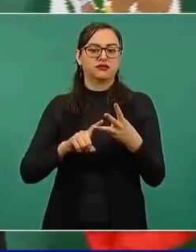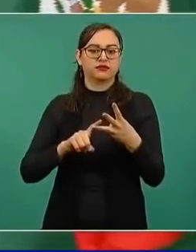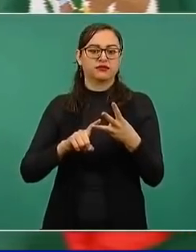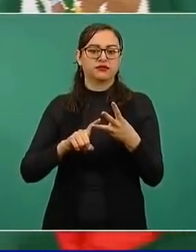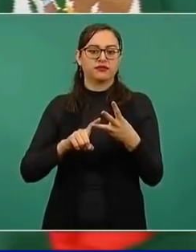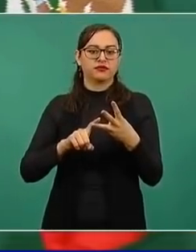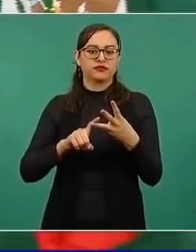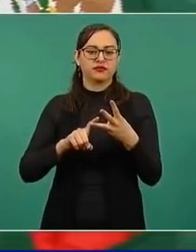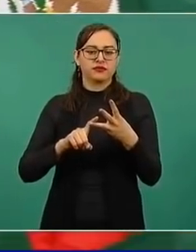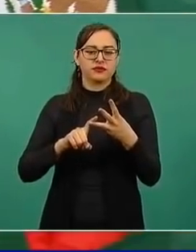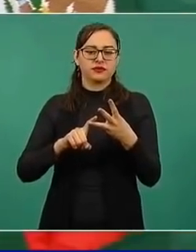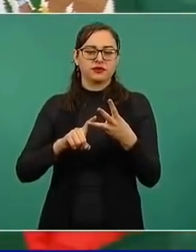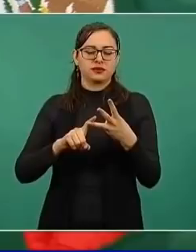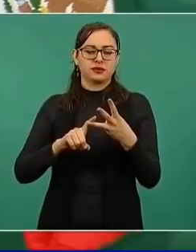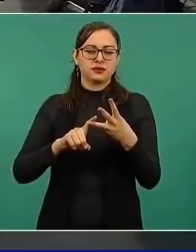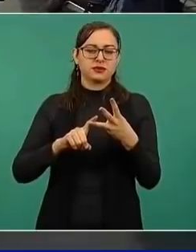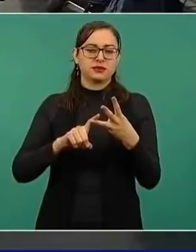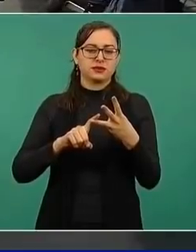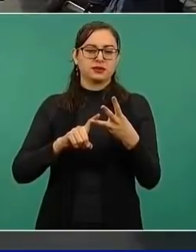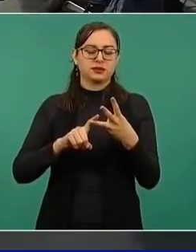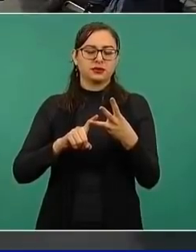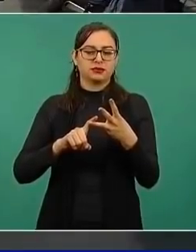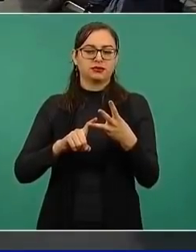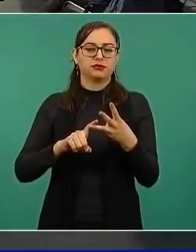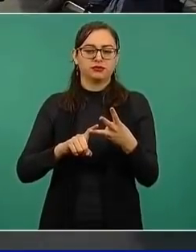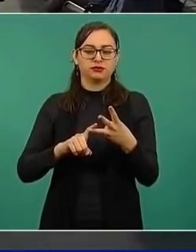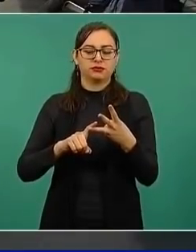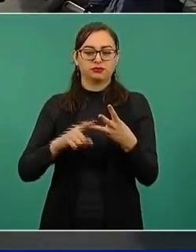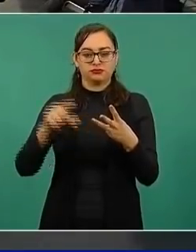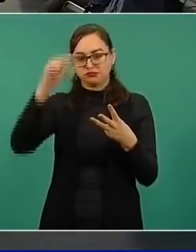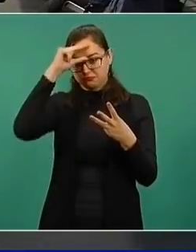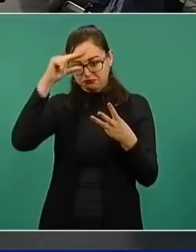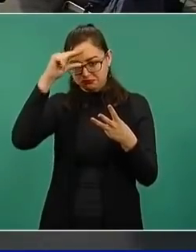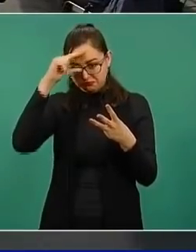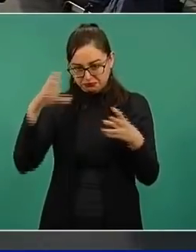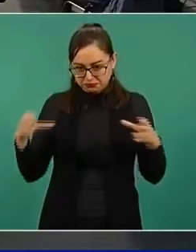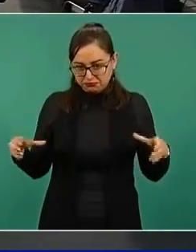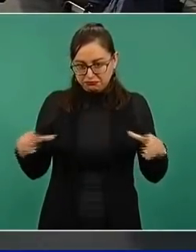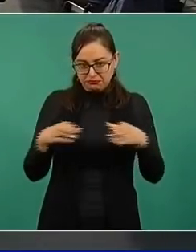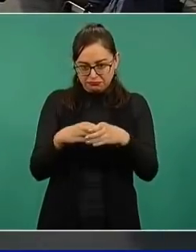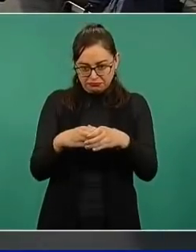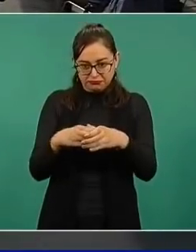de los intelectuales.